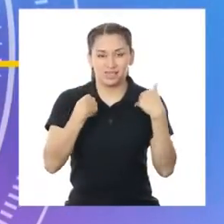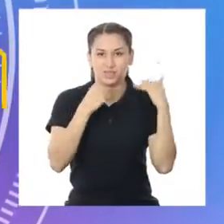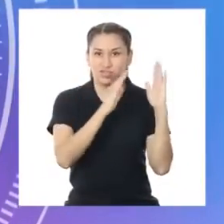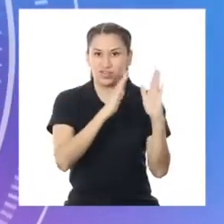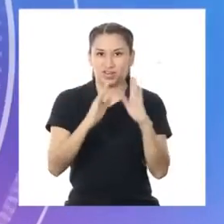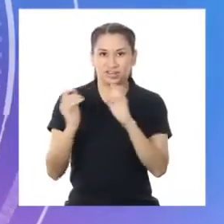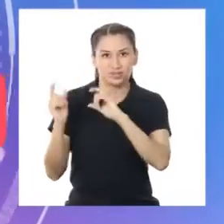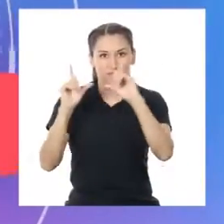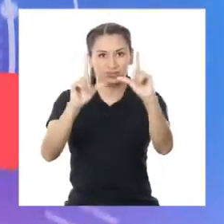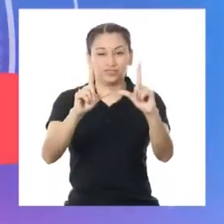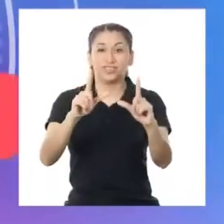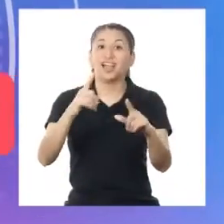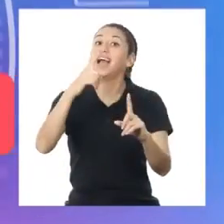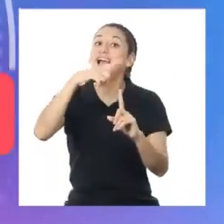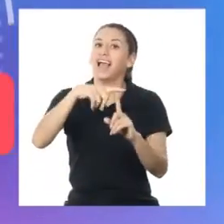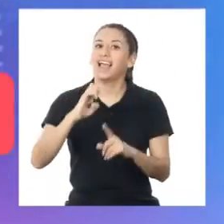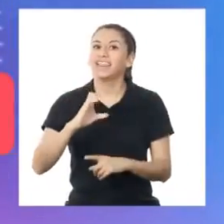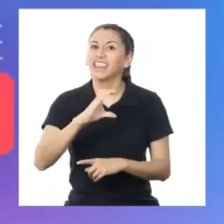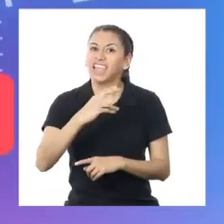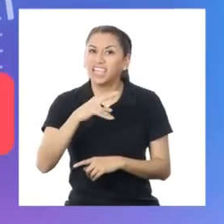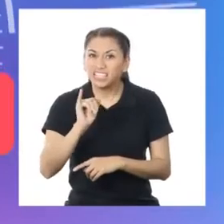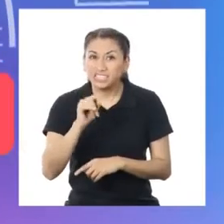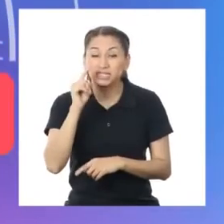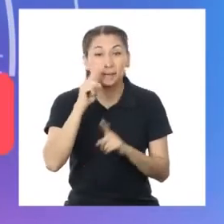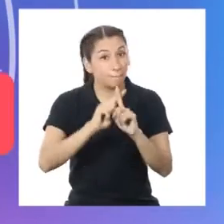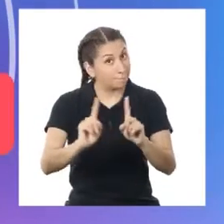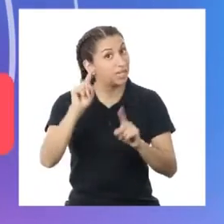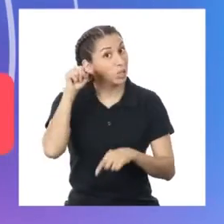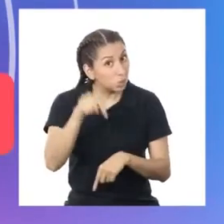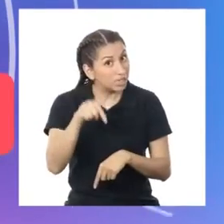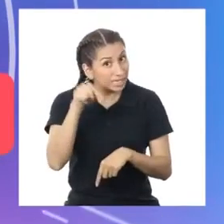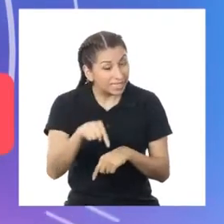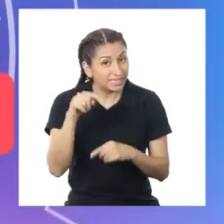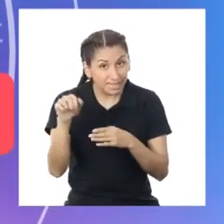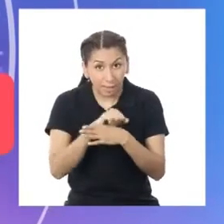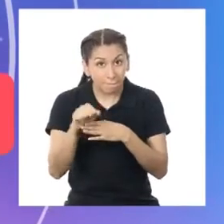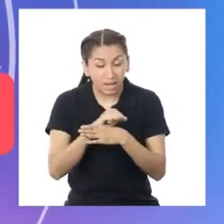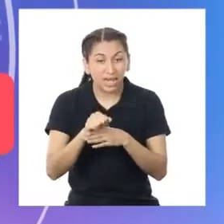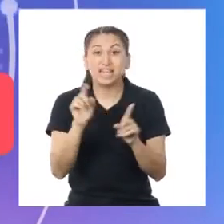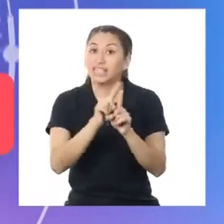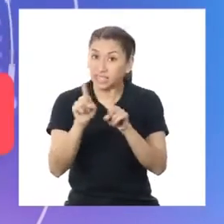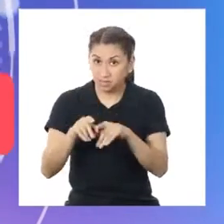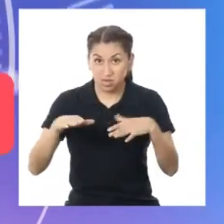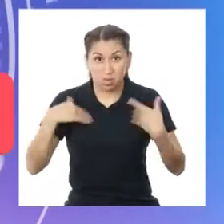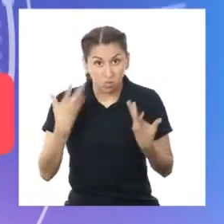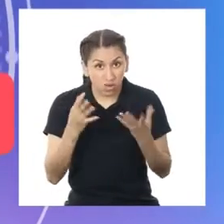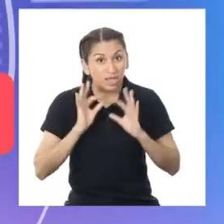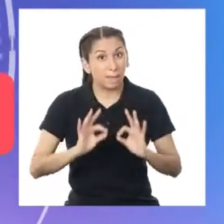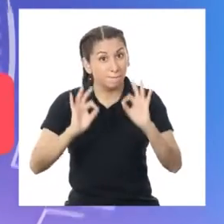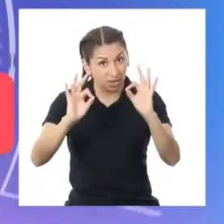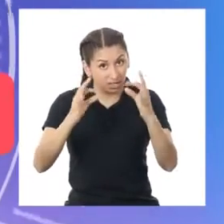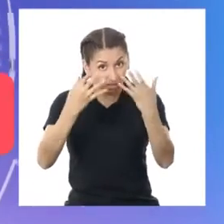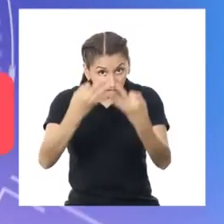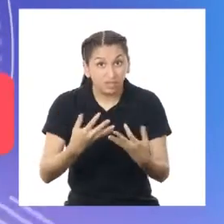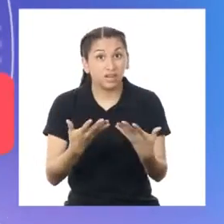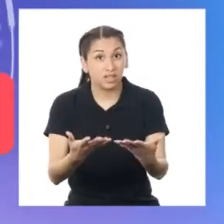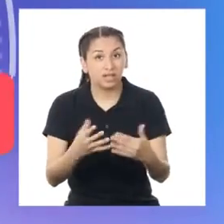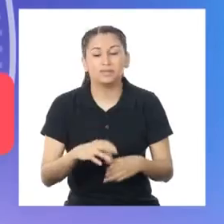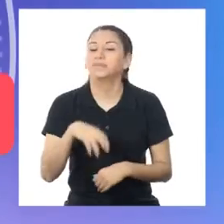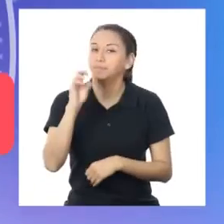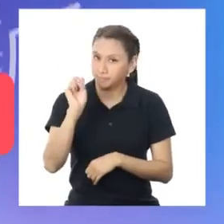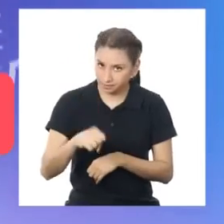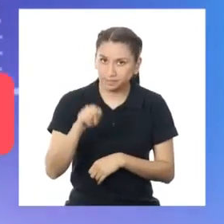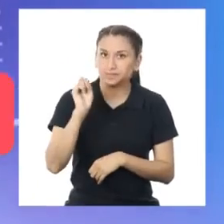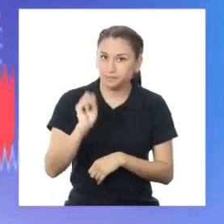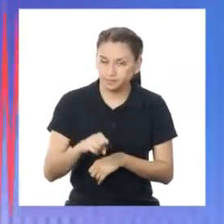organizado, Techi. ¡Techi! Pero esta práctica también puede traer algunas complicaciones, ¿cierto?